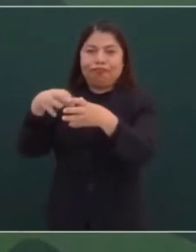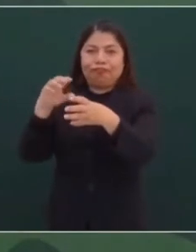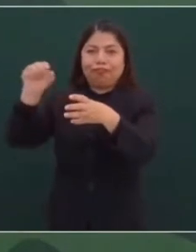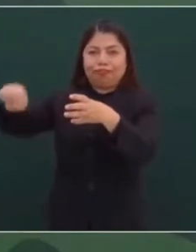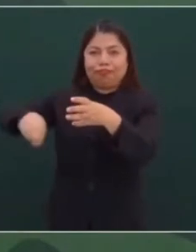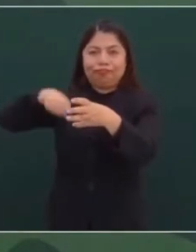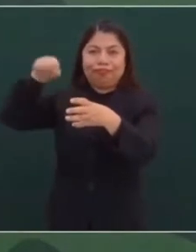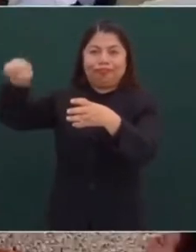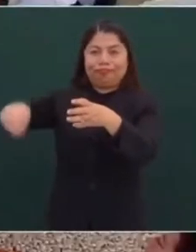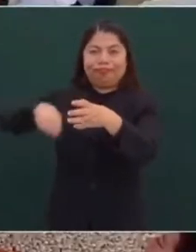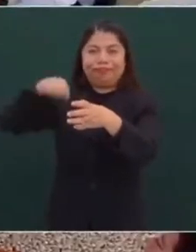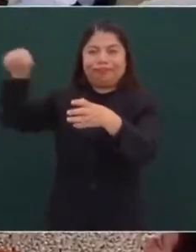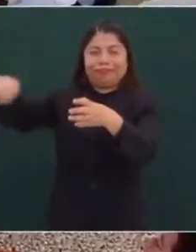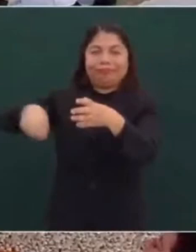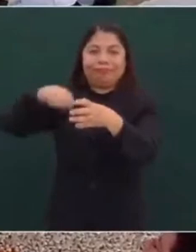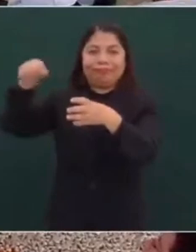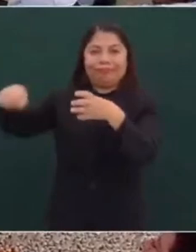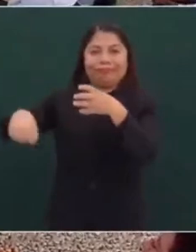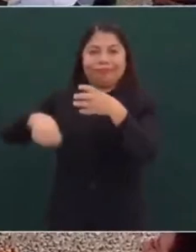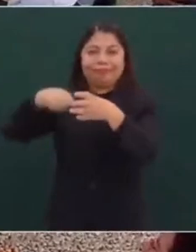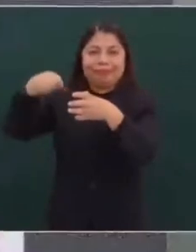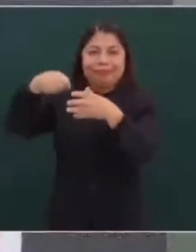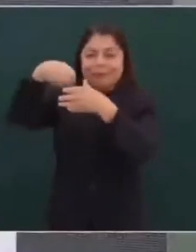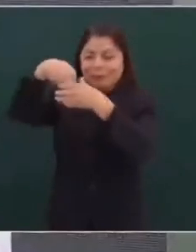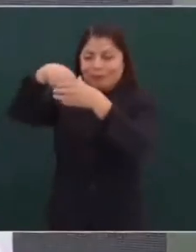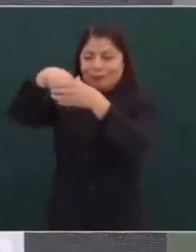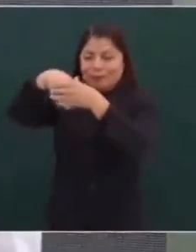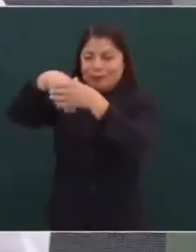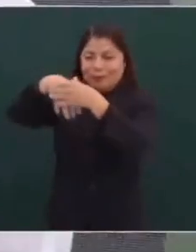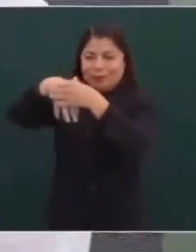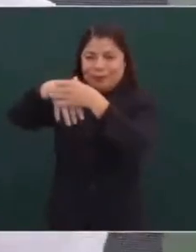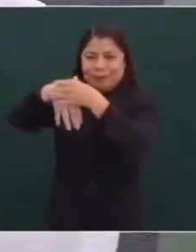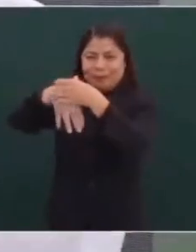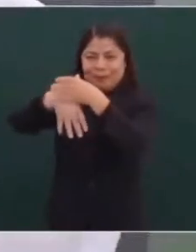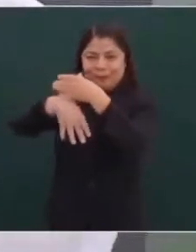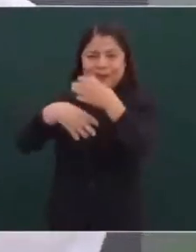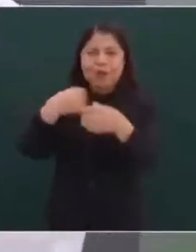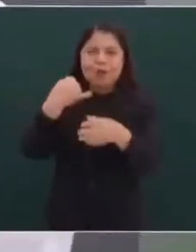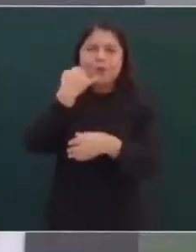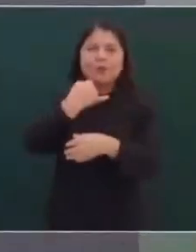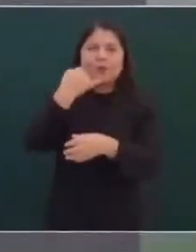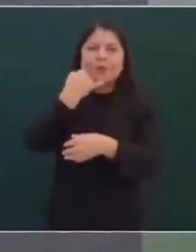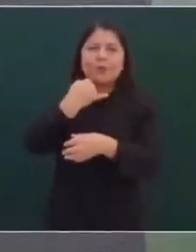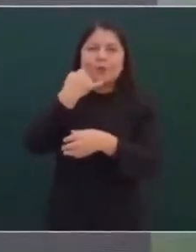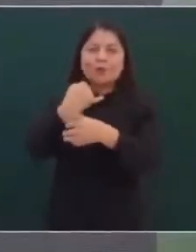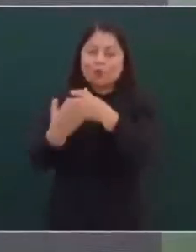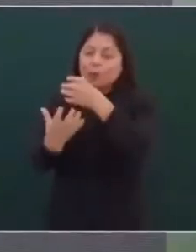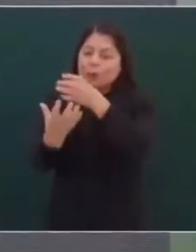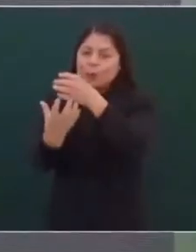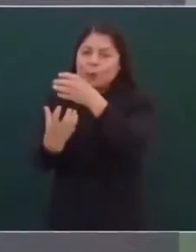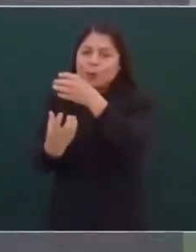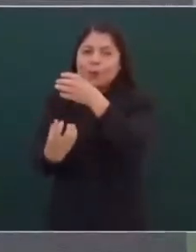para sacarle todo el jugo. Pero,